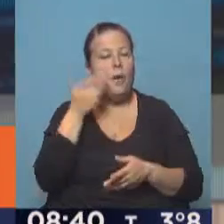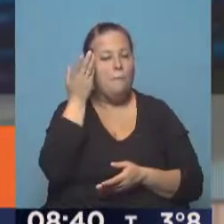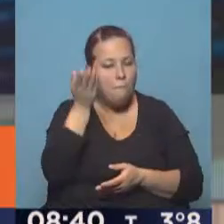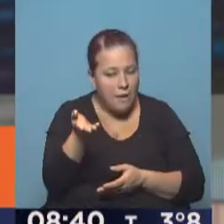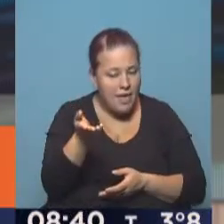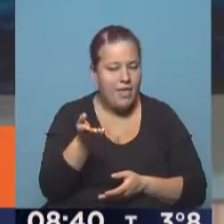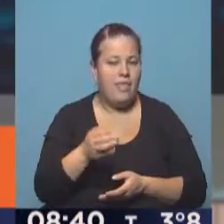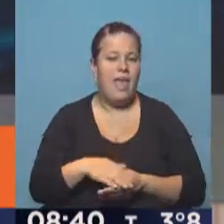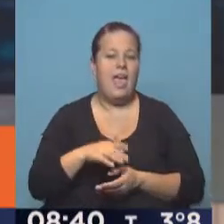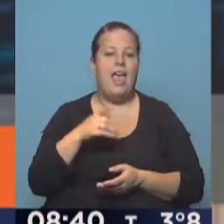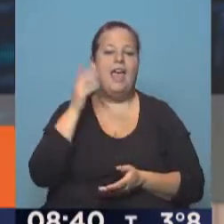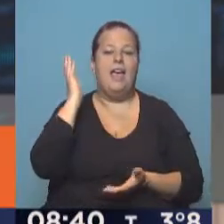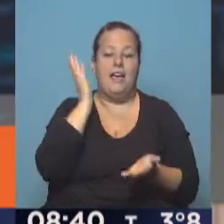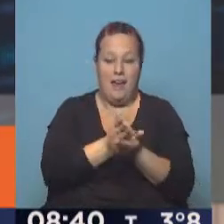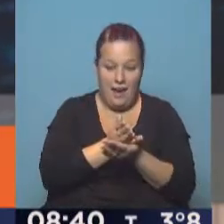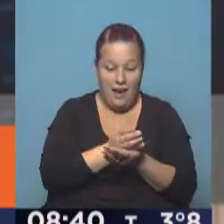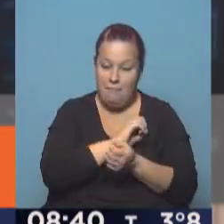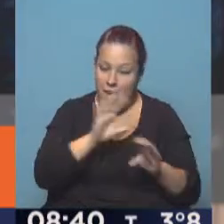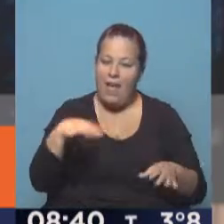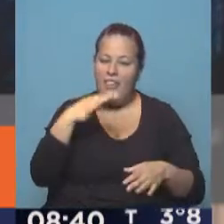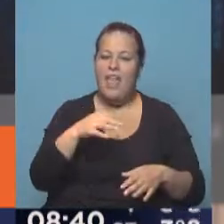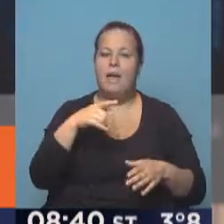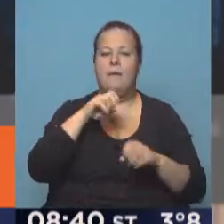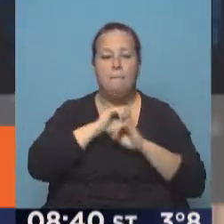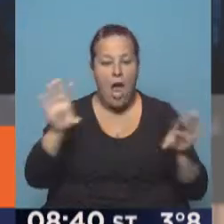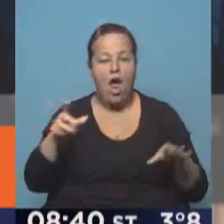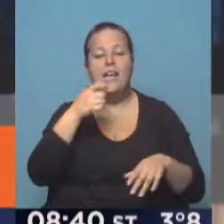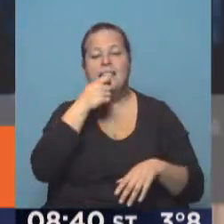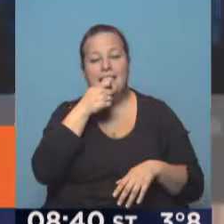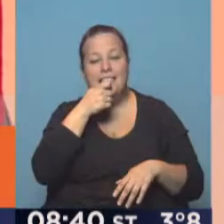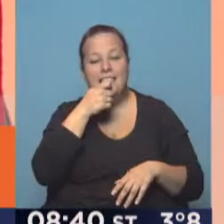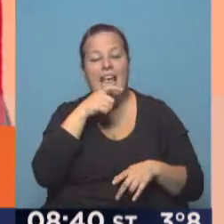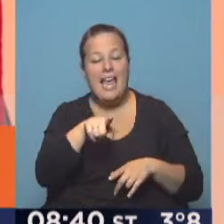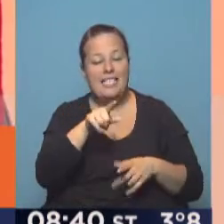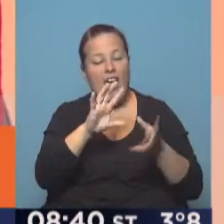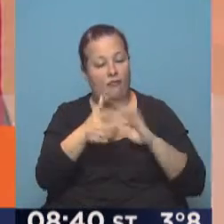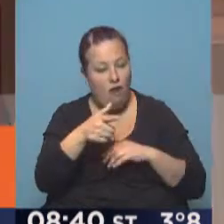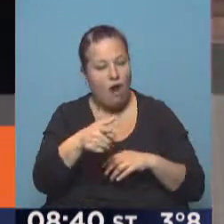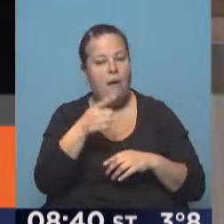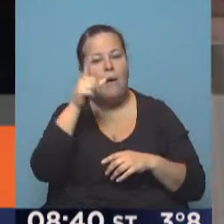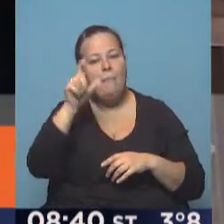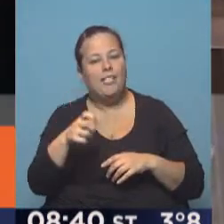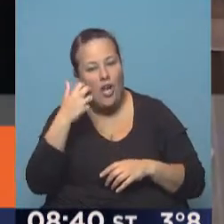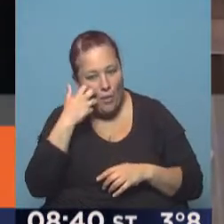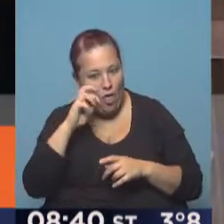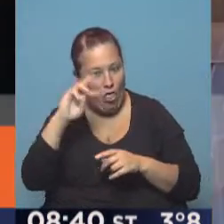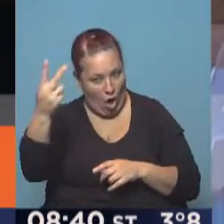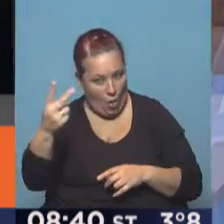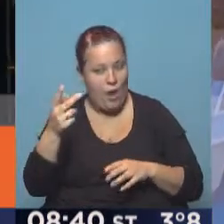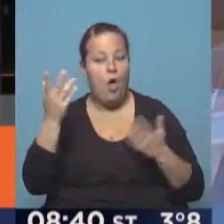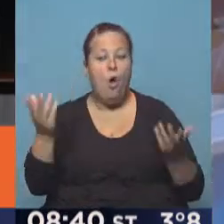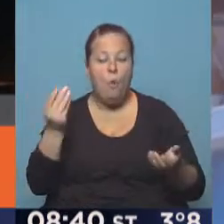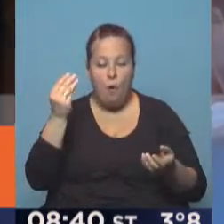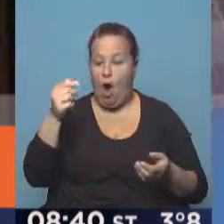que en las penas que se cometan, tengan un tercio de agravante cuando este tipo de delitos es sobre alguna persona mayor. Bien. Porque